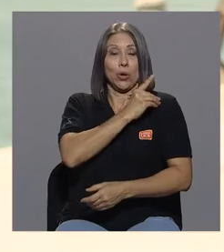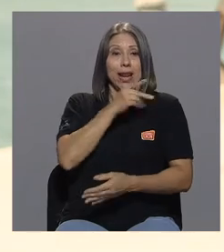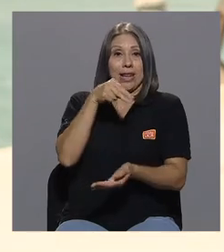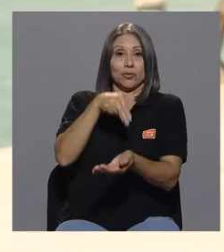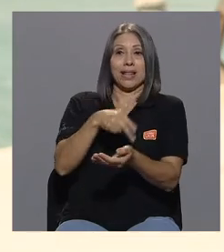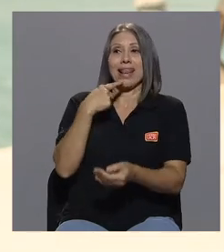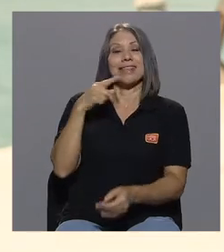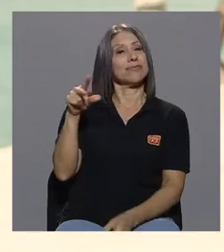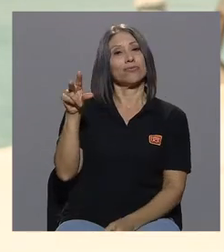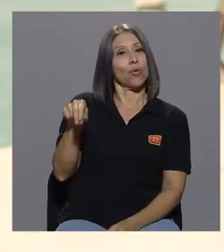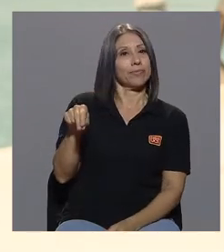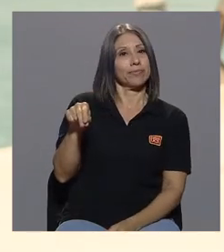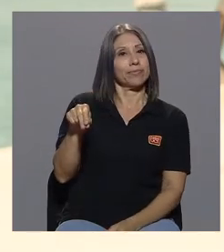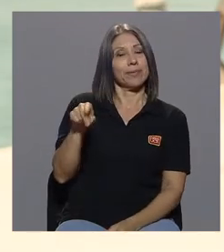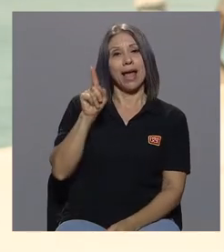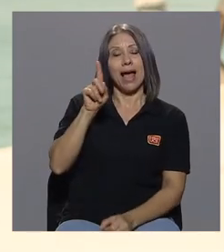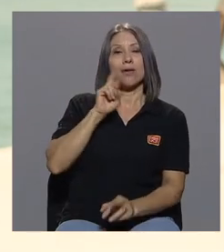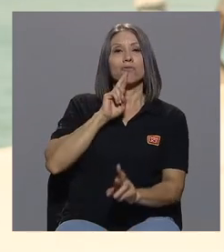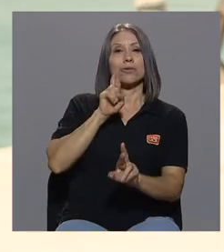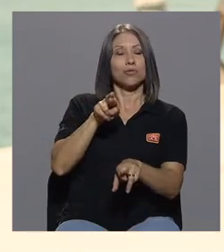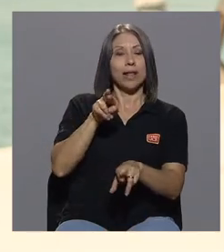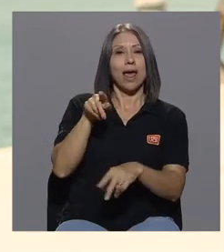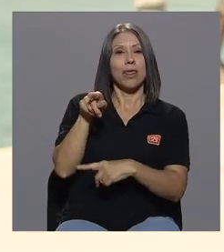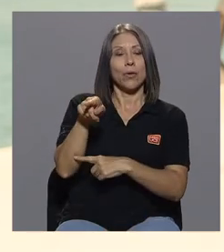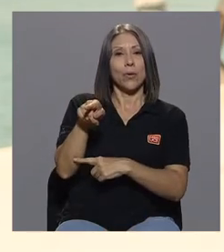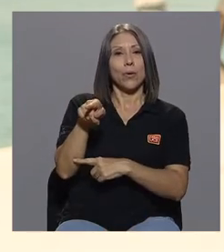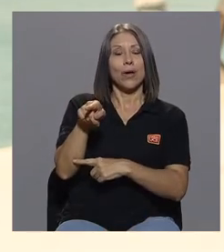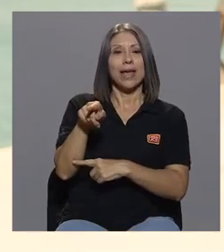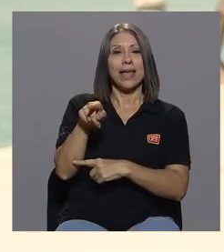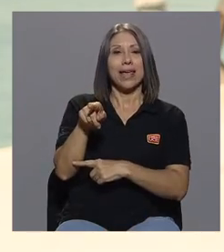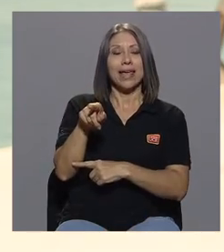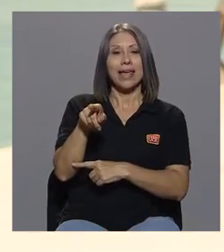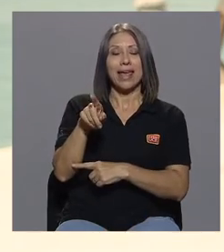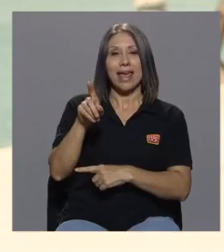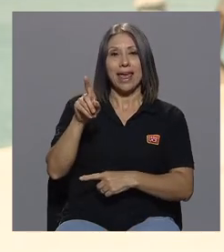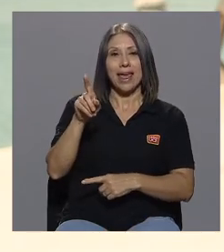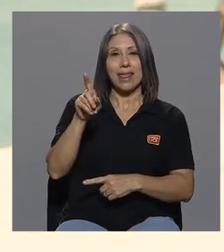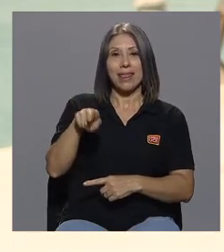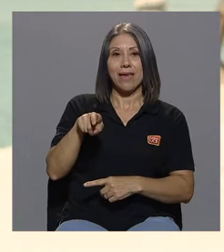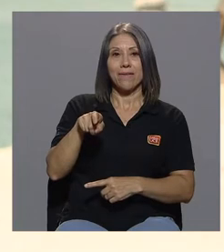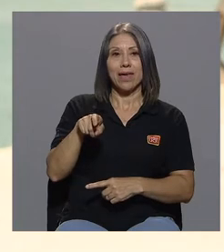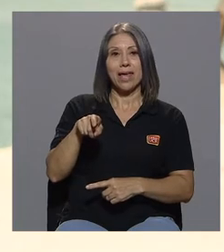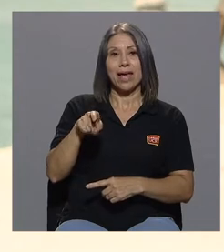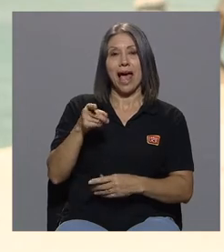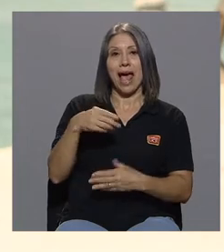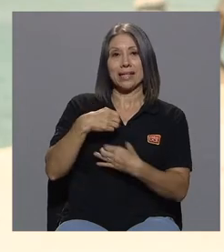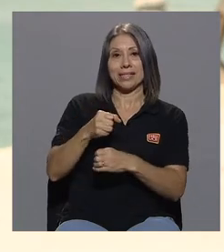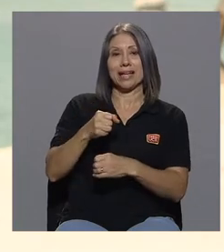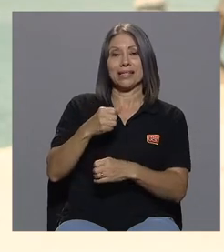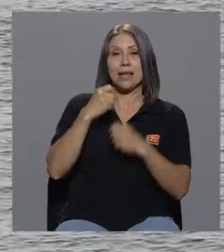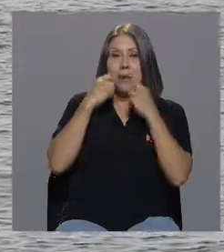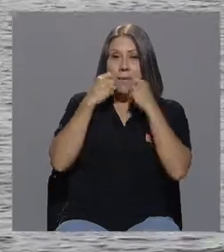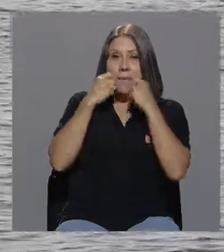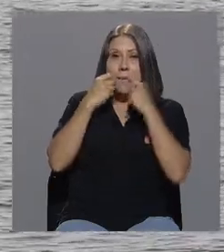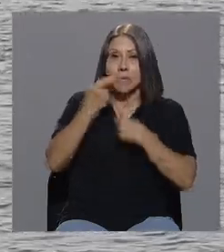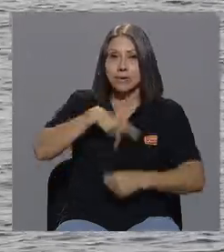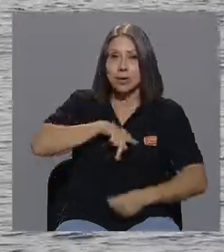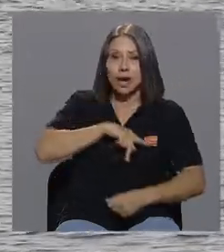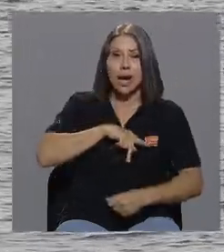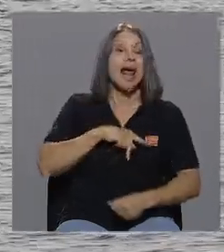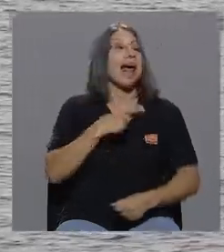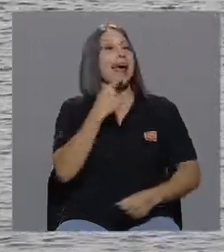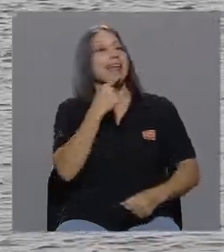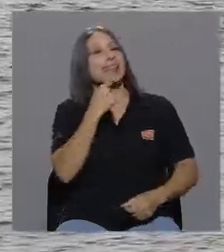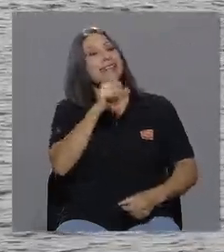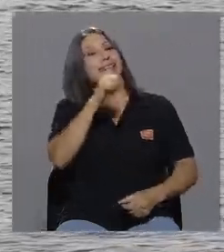resultado que tiene que ser solamente... ¿En una entrega personalizada? Exactamente. Por medio de la doctora que le había